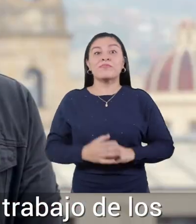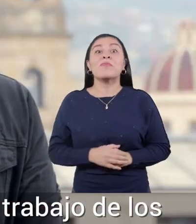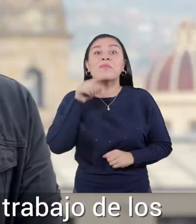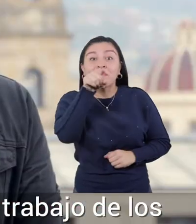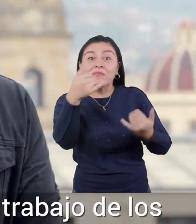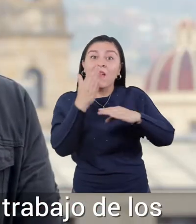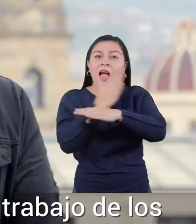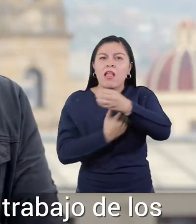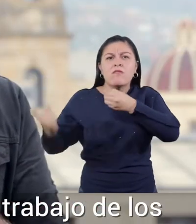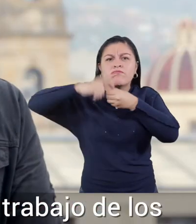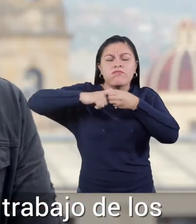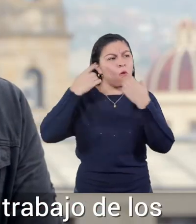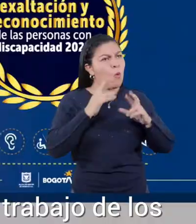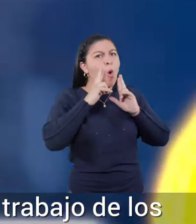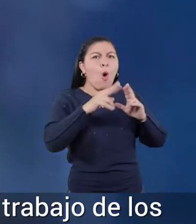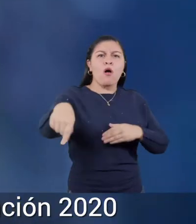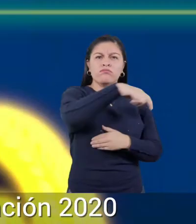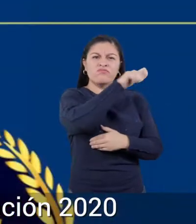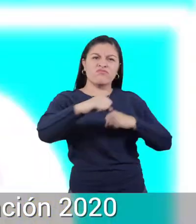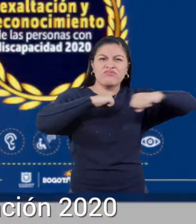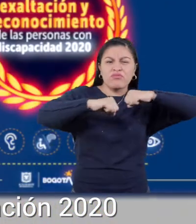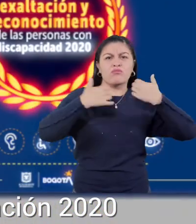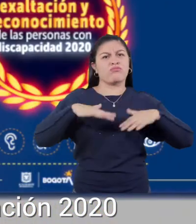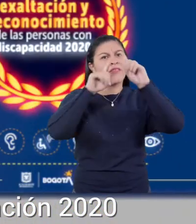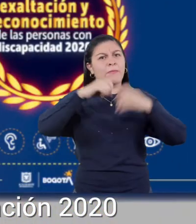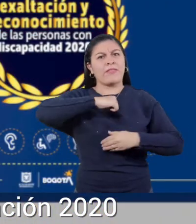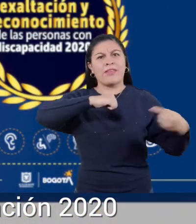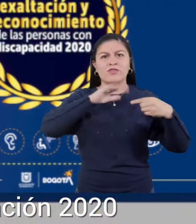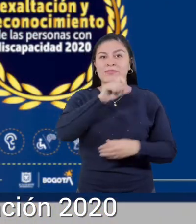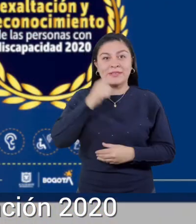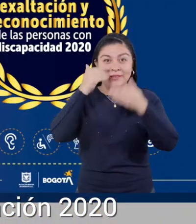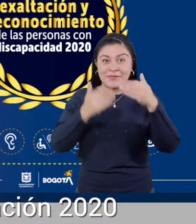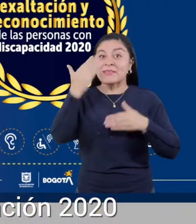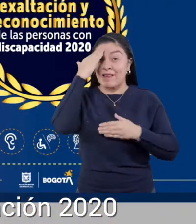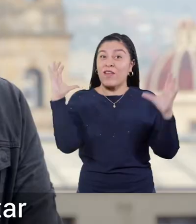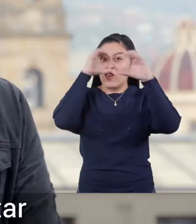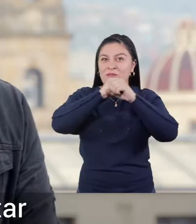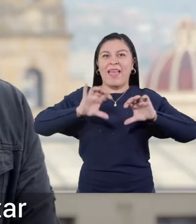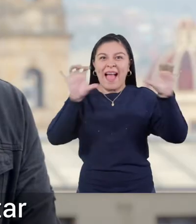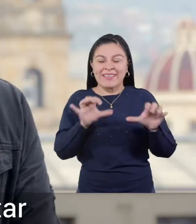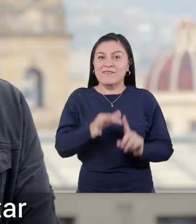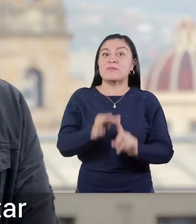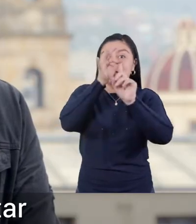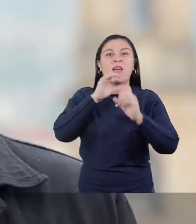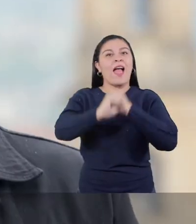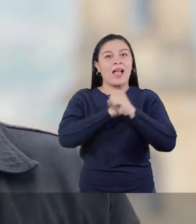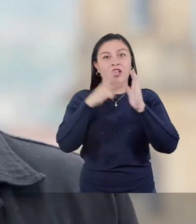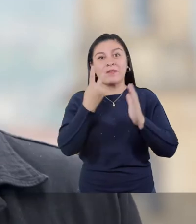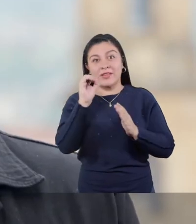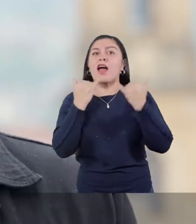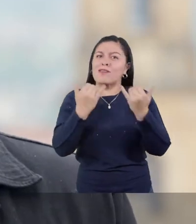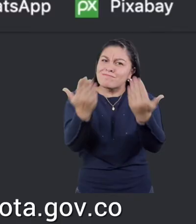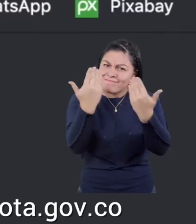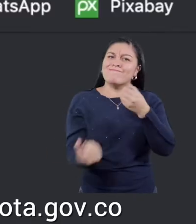Si te inscribiste para reconocer el trabajo de los postulados a la Gala de Exaltación 2020, es el momento de votar. Es